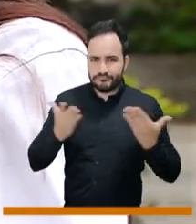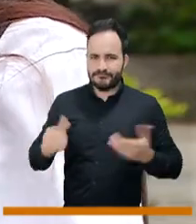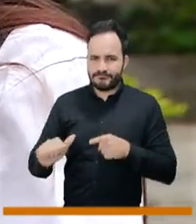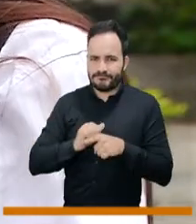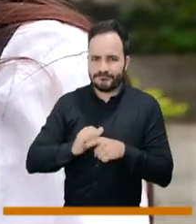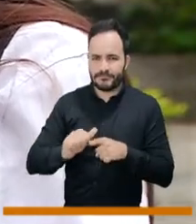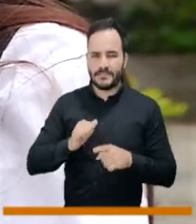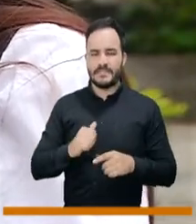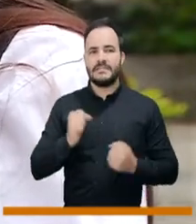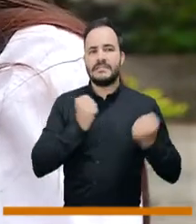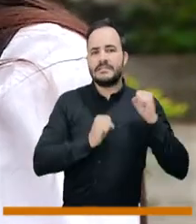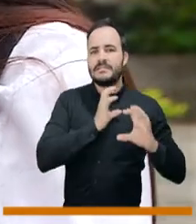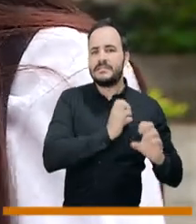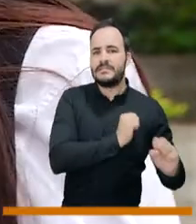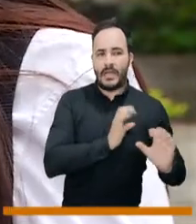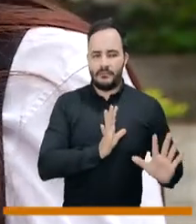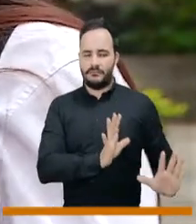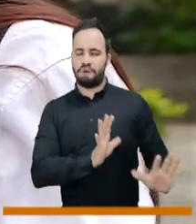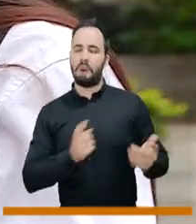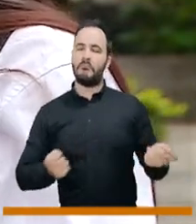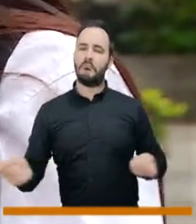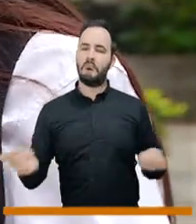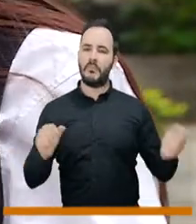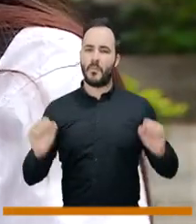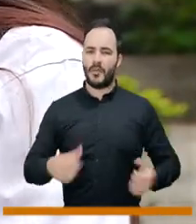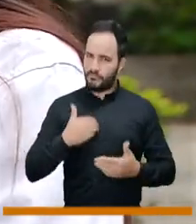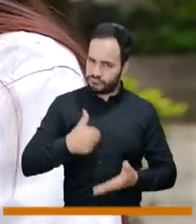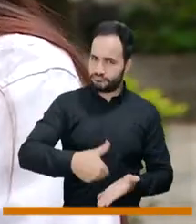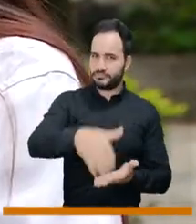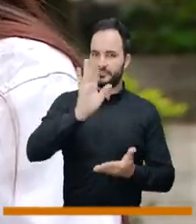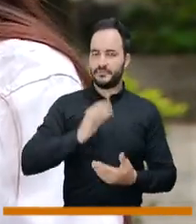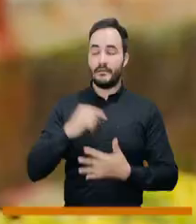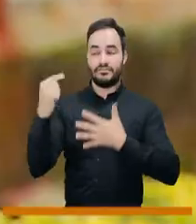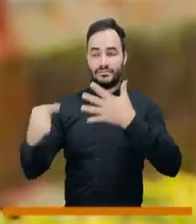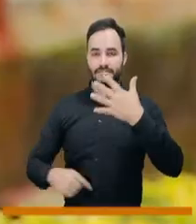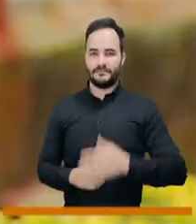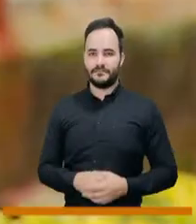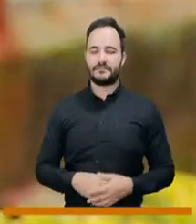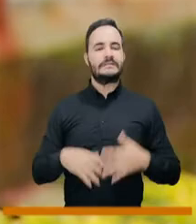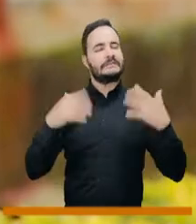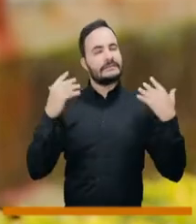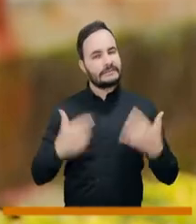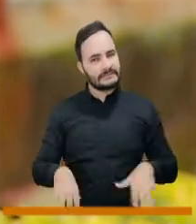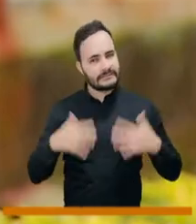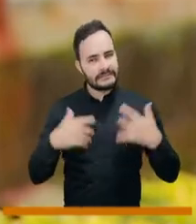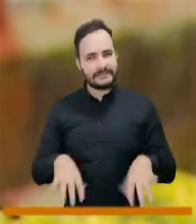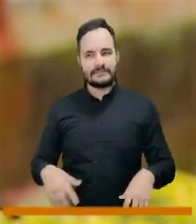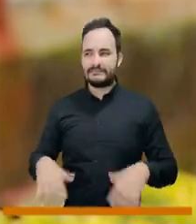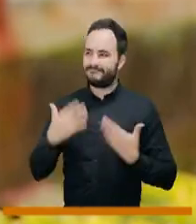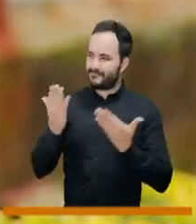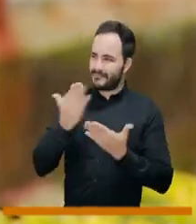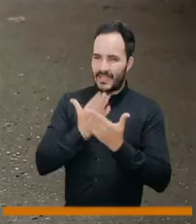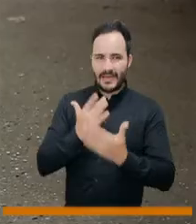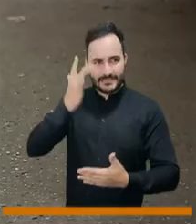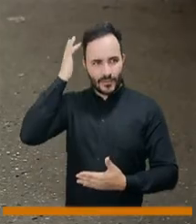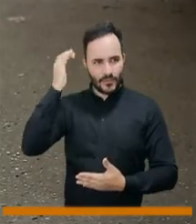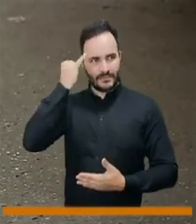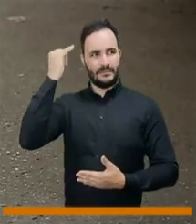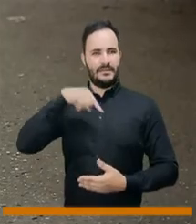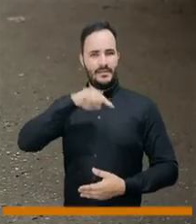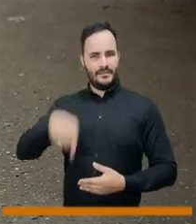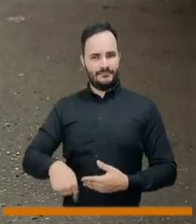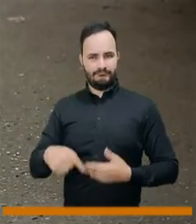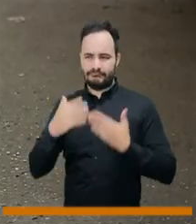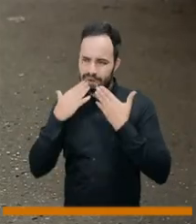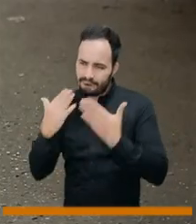ansiedad, para que puedan manejar la abstinencia y puedan continuar el proceso a largo plazo. Oiga, ¿qué obra, doctor Luis Bernardo, la que